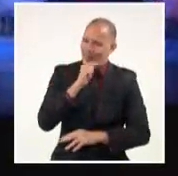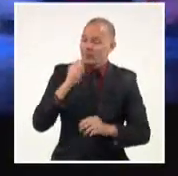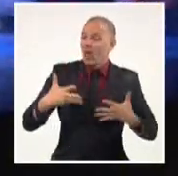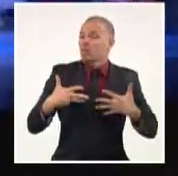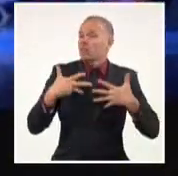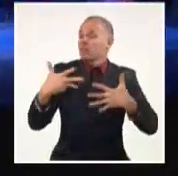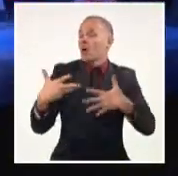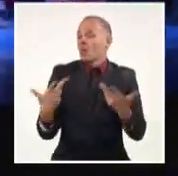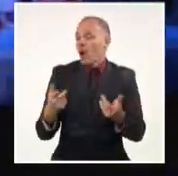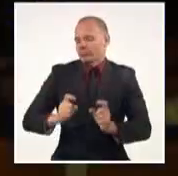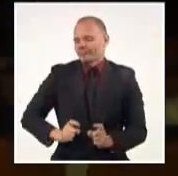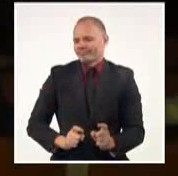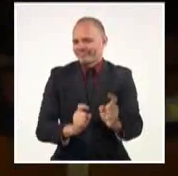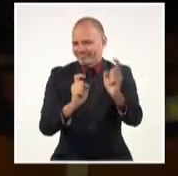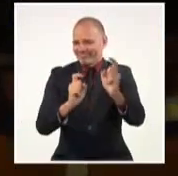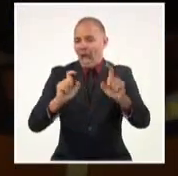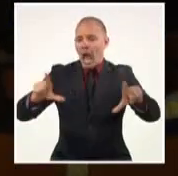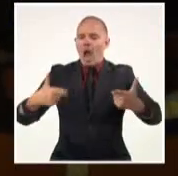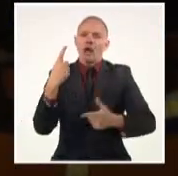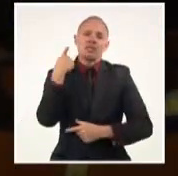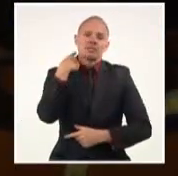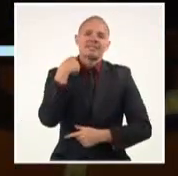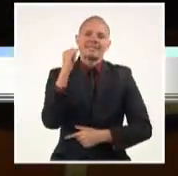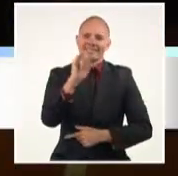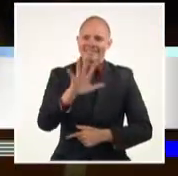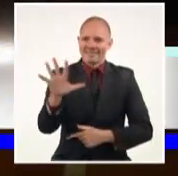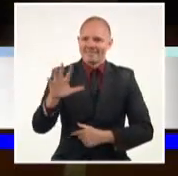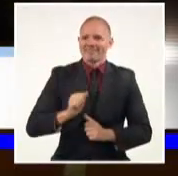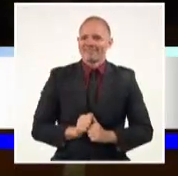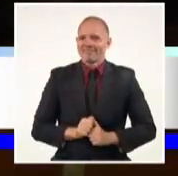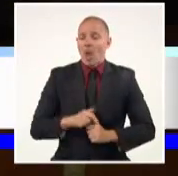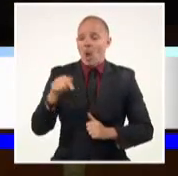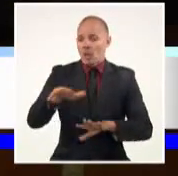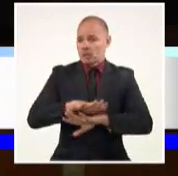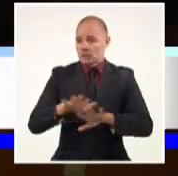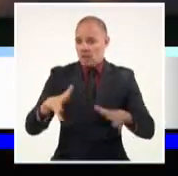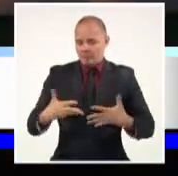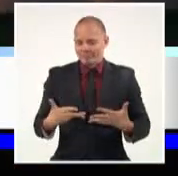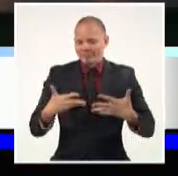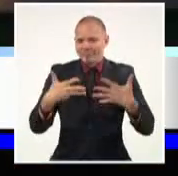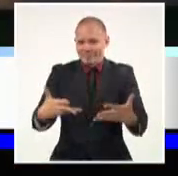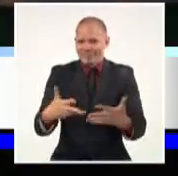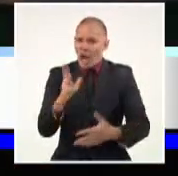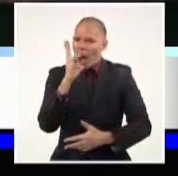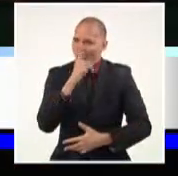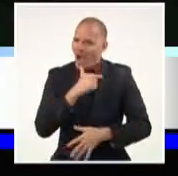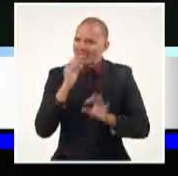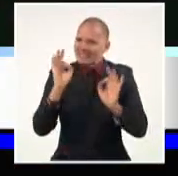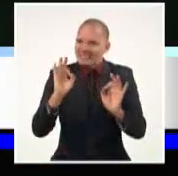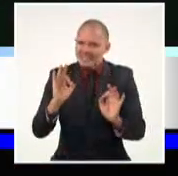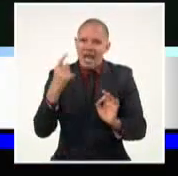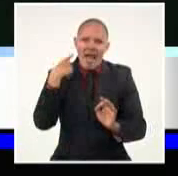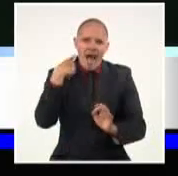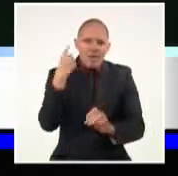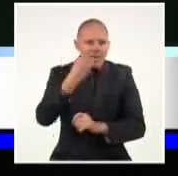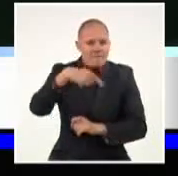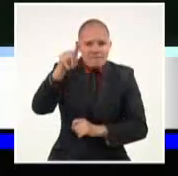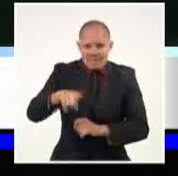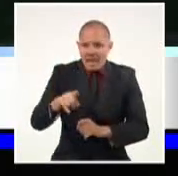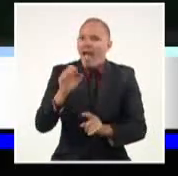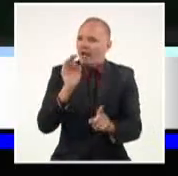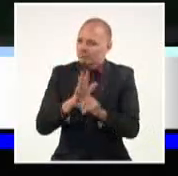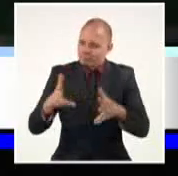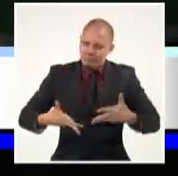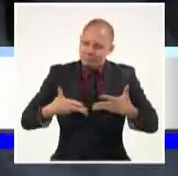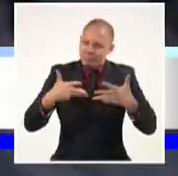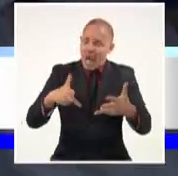versión de la gran Alicia Alonso fue seleccionado para ofrecer la habitual presentación de inicio de año en la Sala Avellaneda del